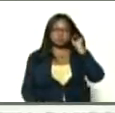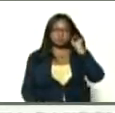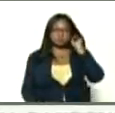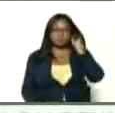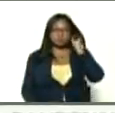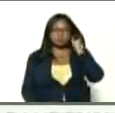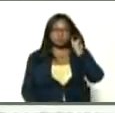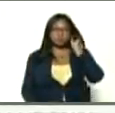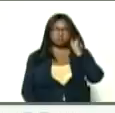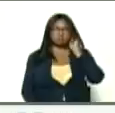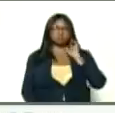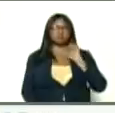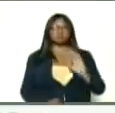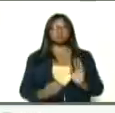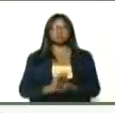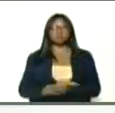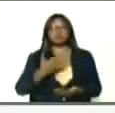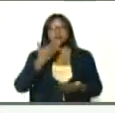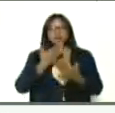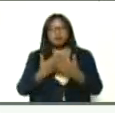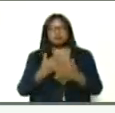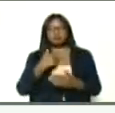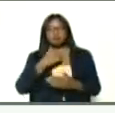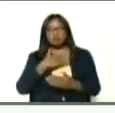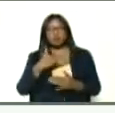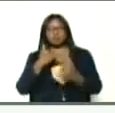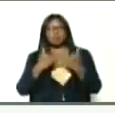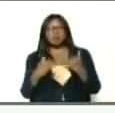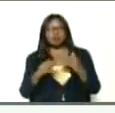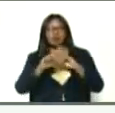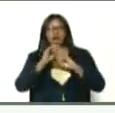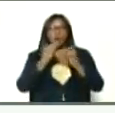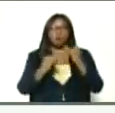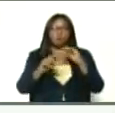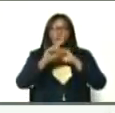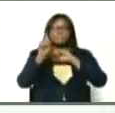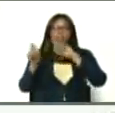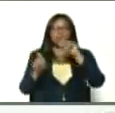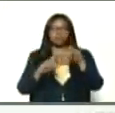gracias Héctor, antes de terminar quiero hacerle una última pregunta,